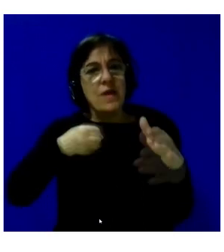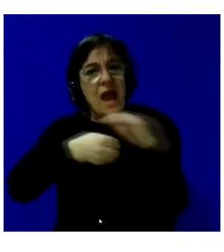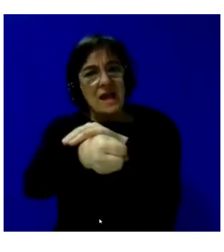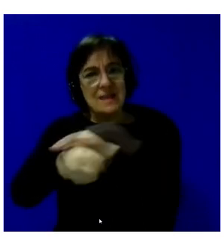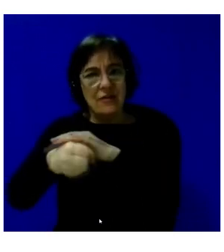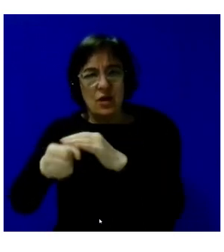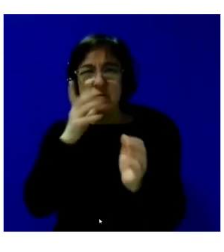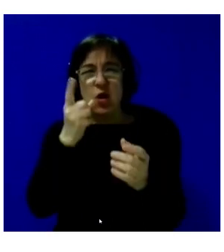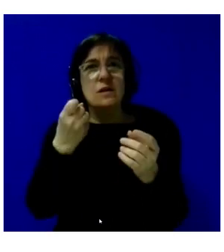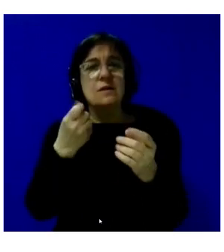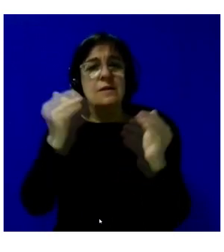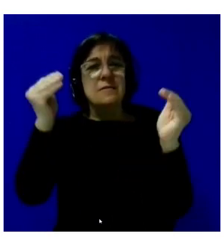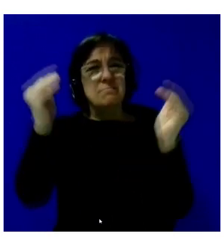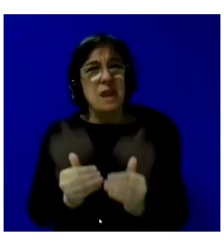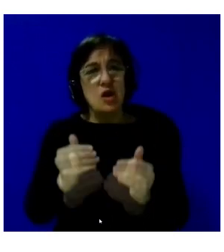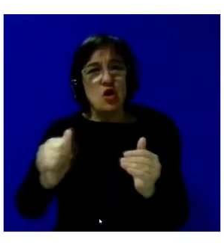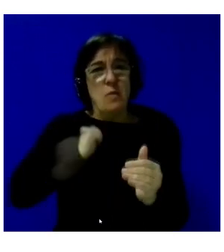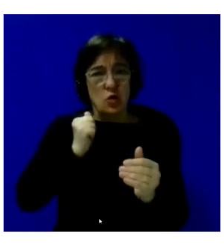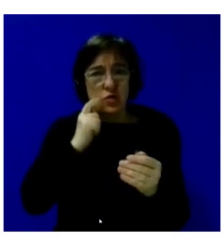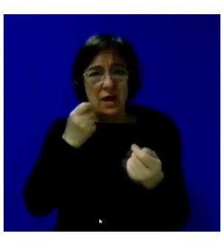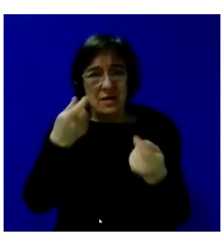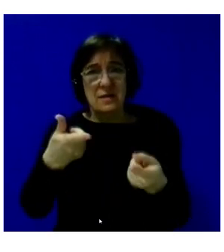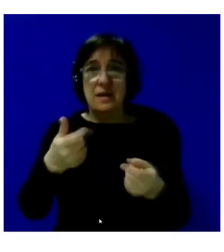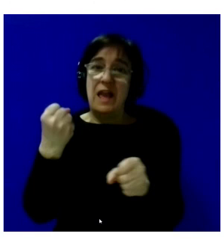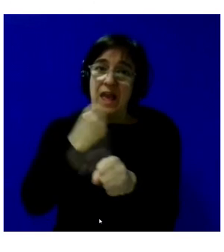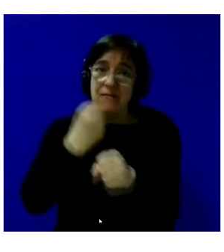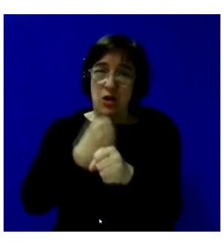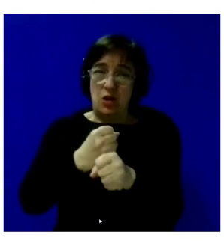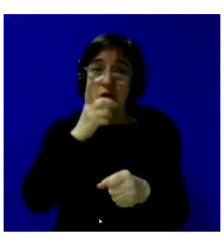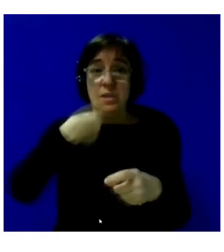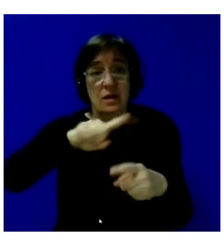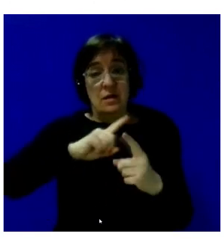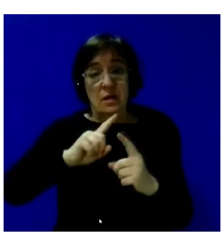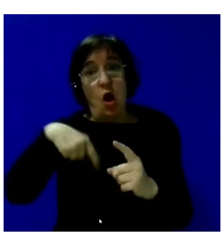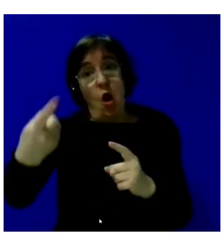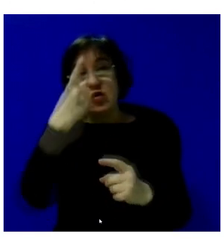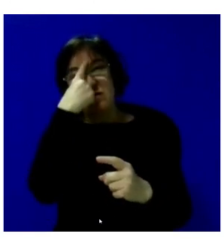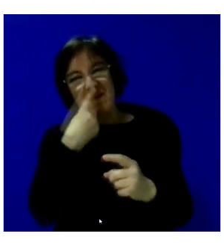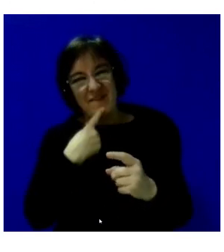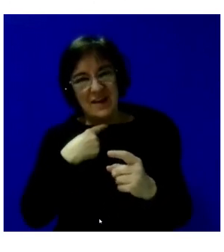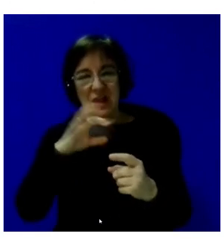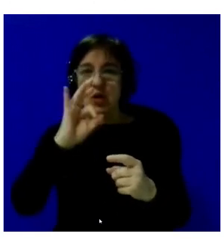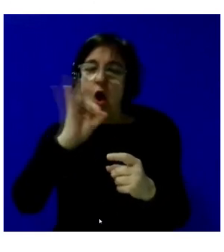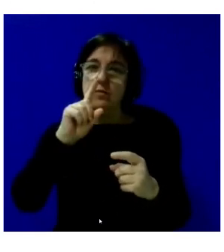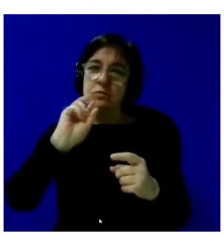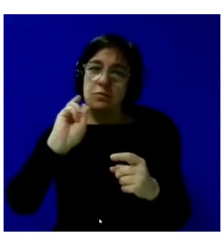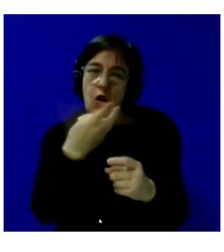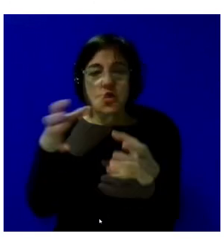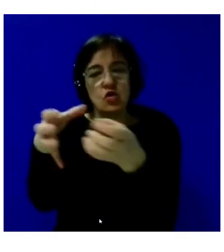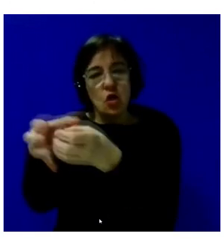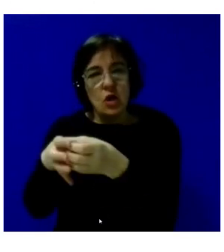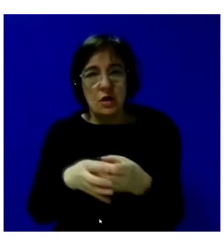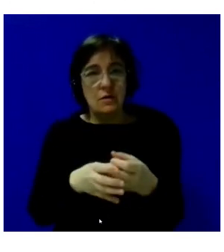menor número de oportunidades laborales que tienen estas personas respecto de otros perfiles o de otros colectivos que están